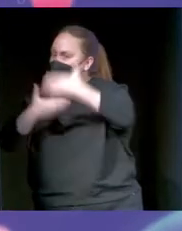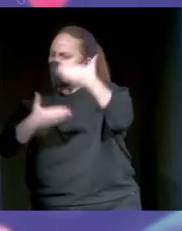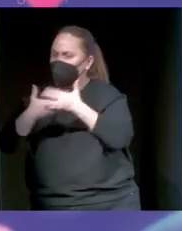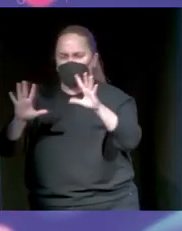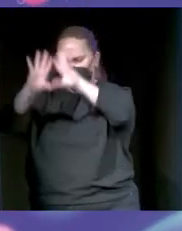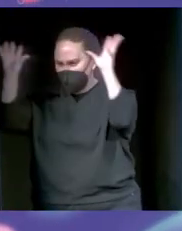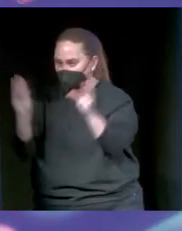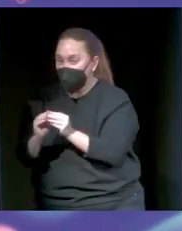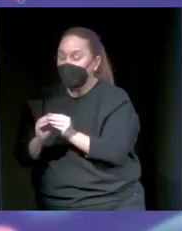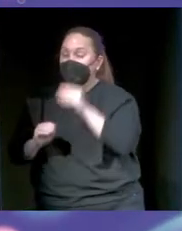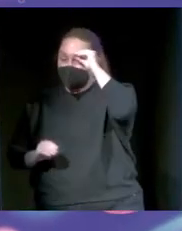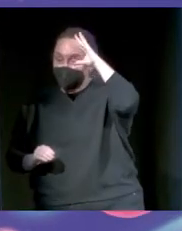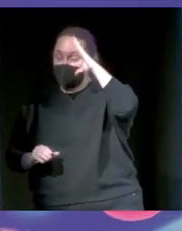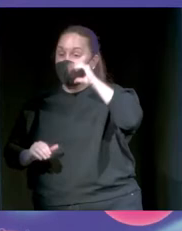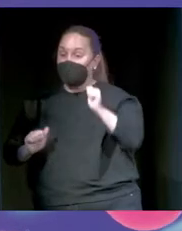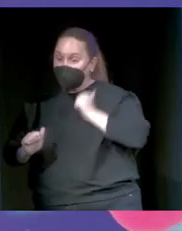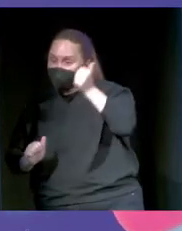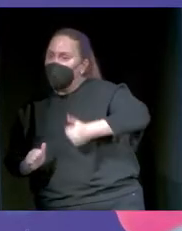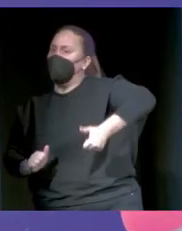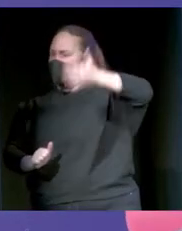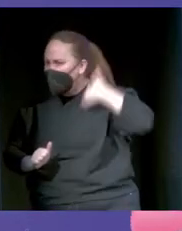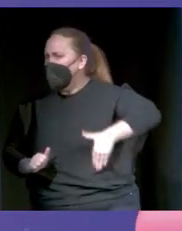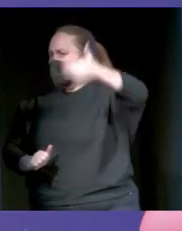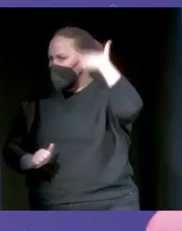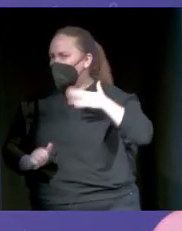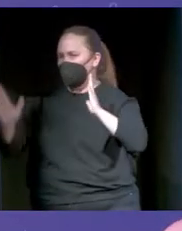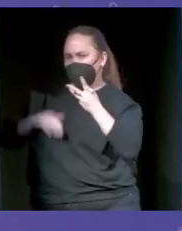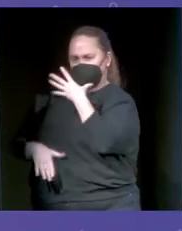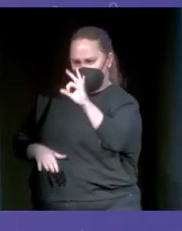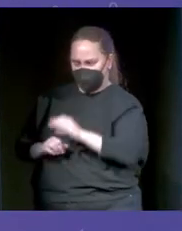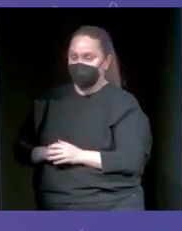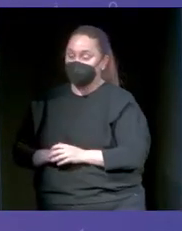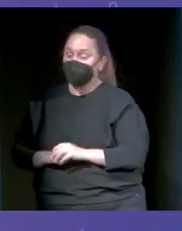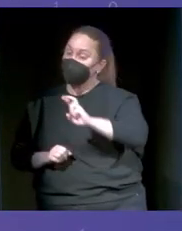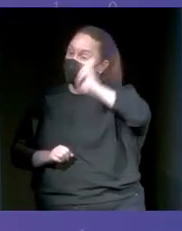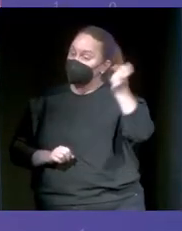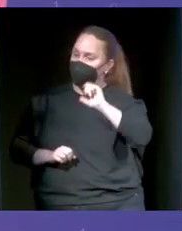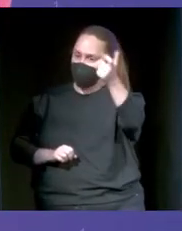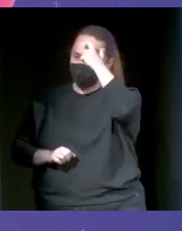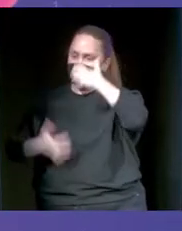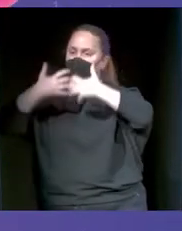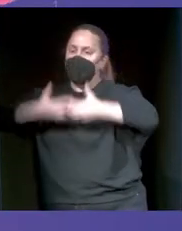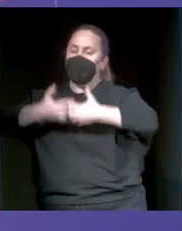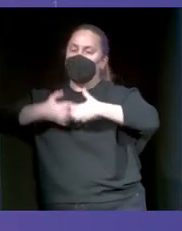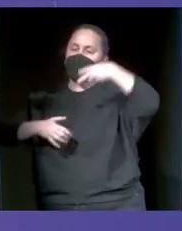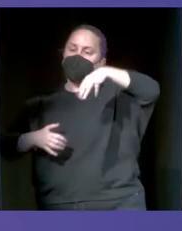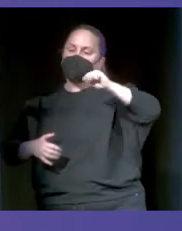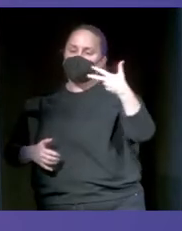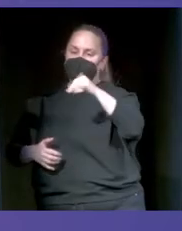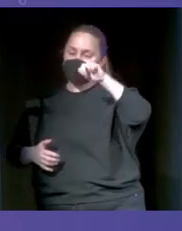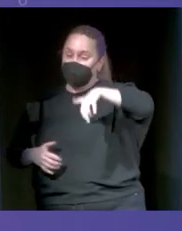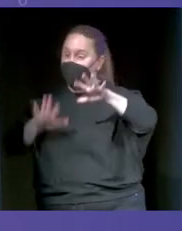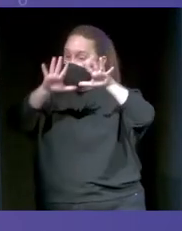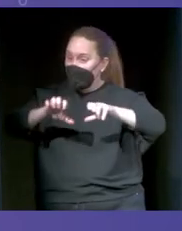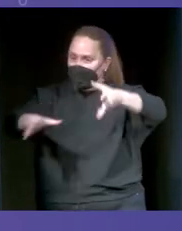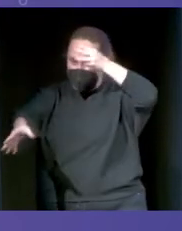artificial es más antigua que la transición española, es de los 50. El Machine Learning tiene las mismas canas que yo en la barba, es de los 80. Y